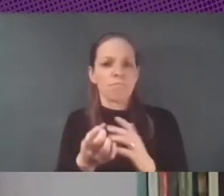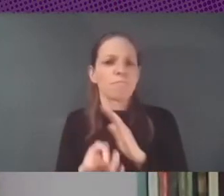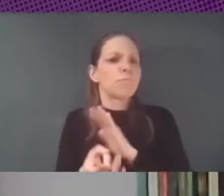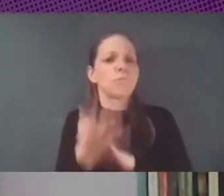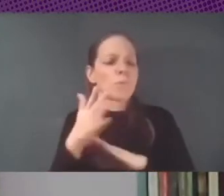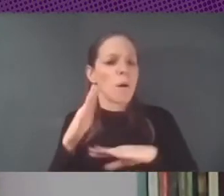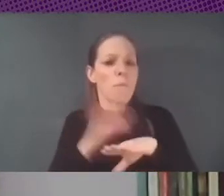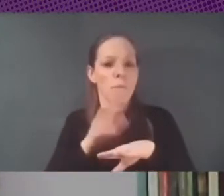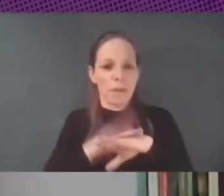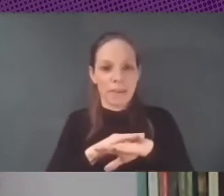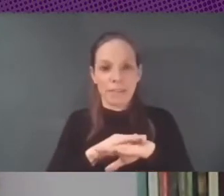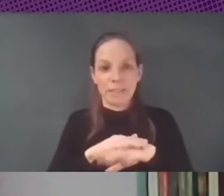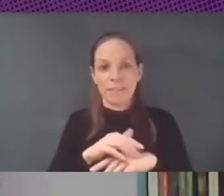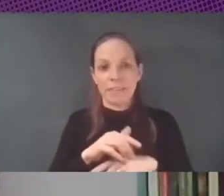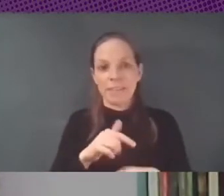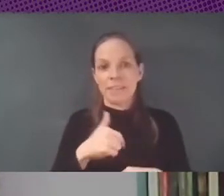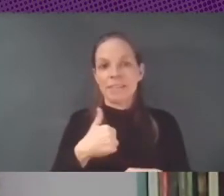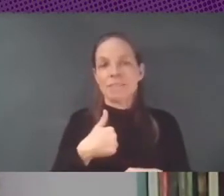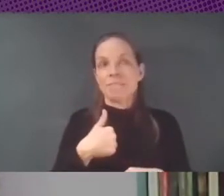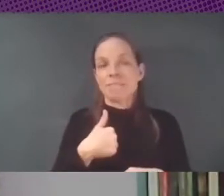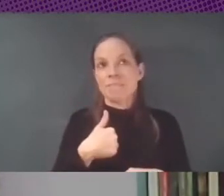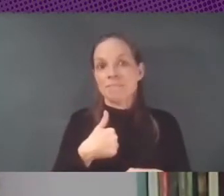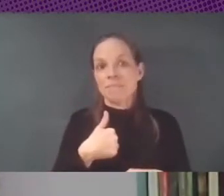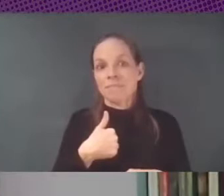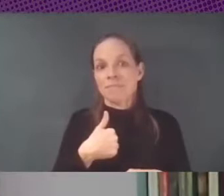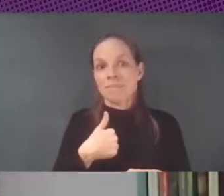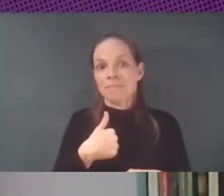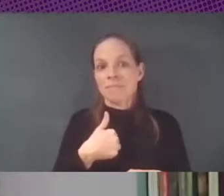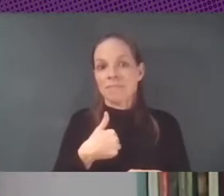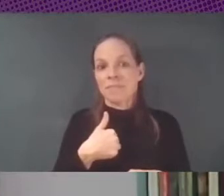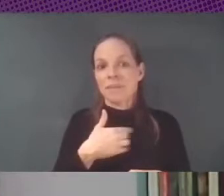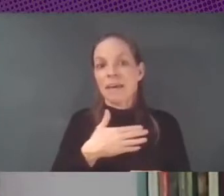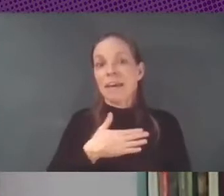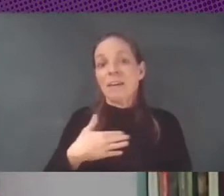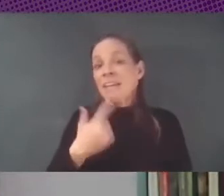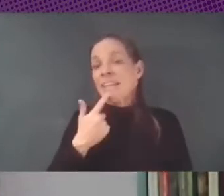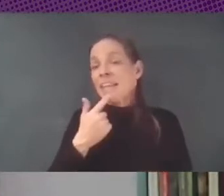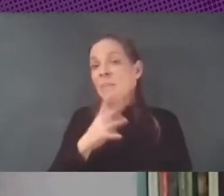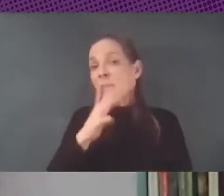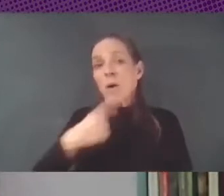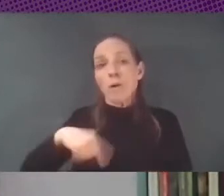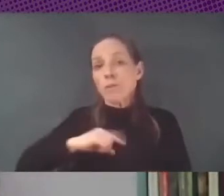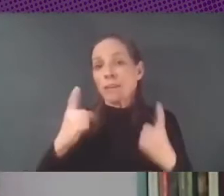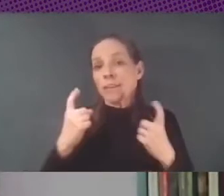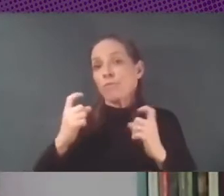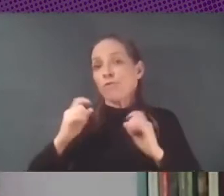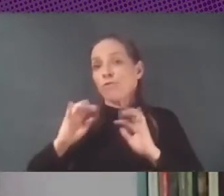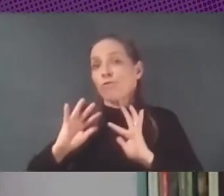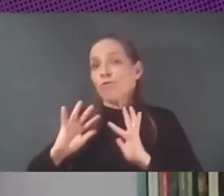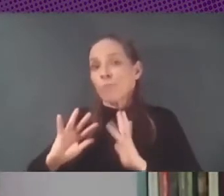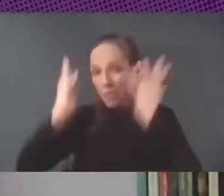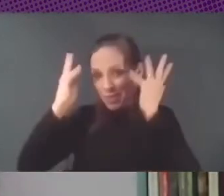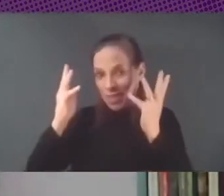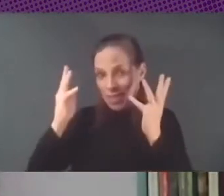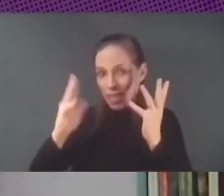me animaría a declarar una supervivencia por decirlo de alguna manera del pensamiento